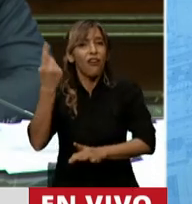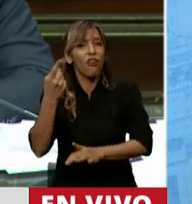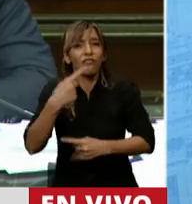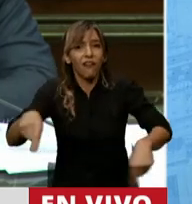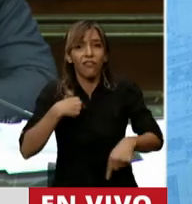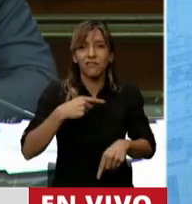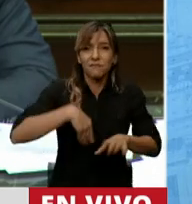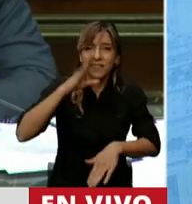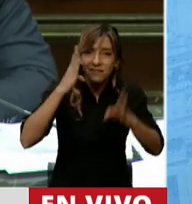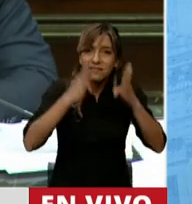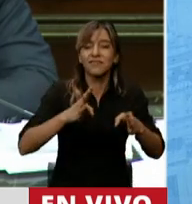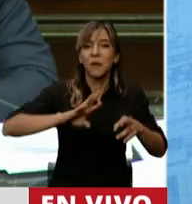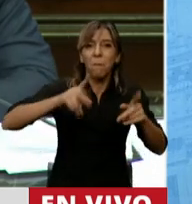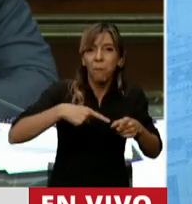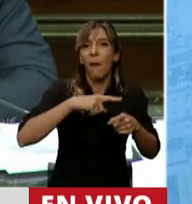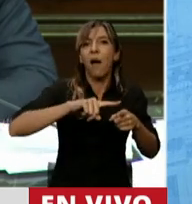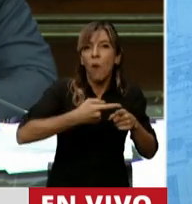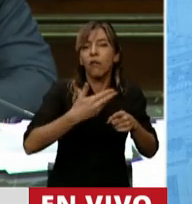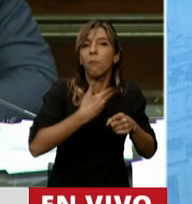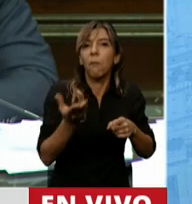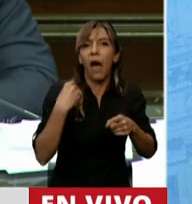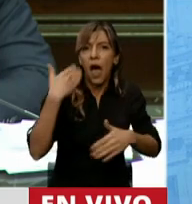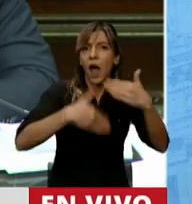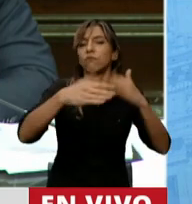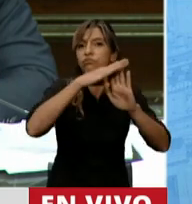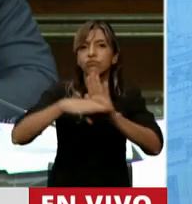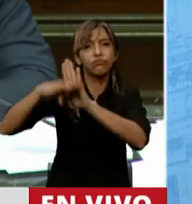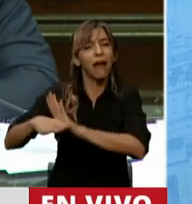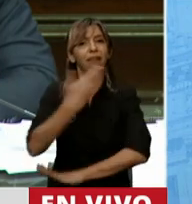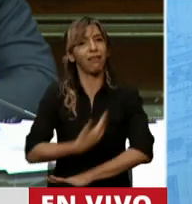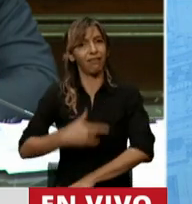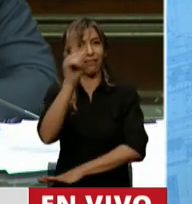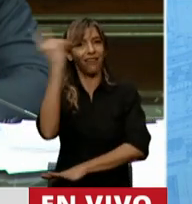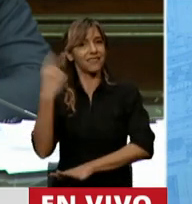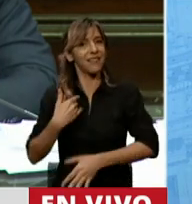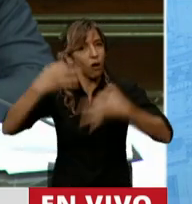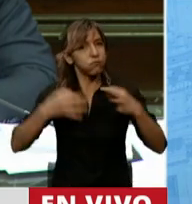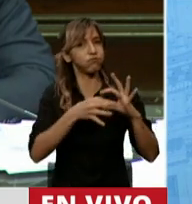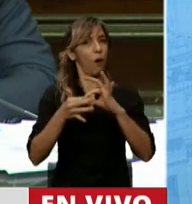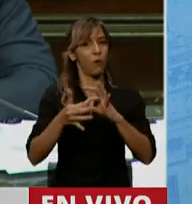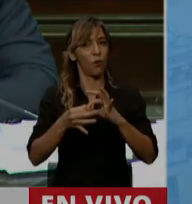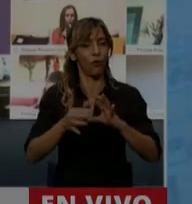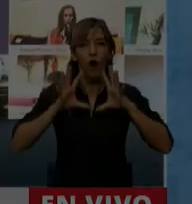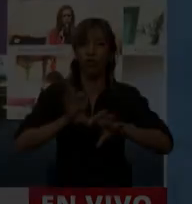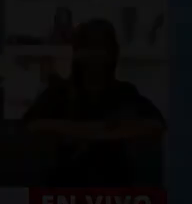desarrollo nos trasciendan a todos nosotros y sean genuinamente de Estado. No más odio en este país. Muchas gracias. Gracias, diputada.